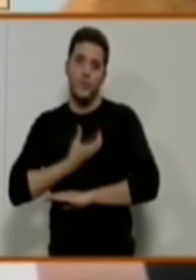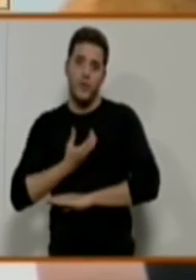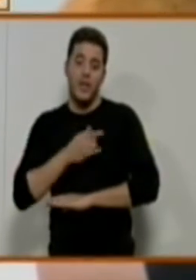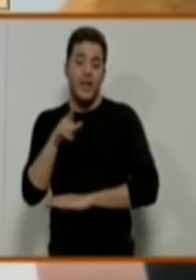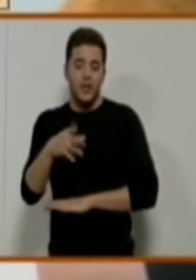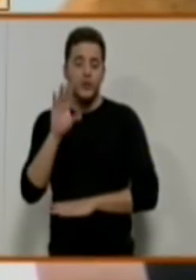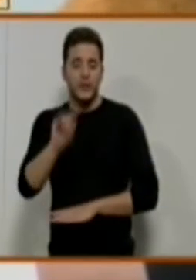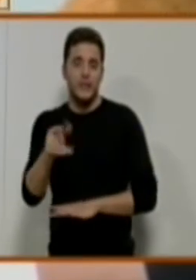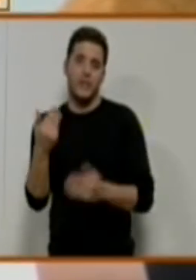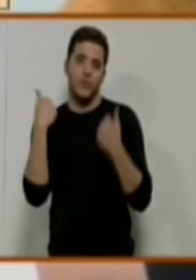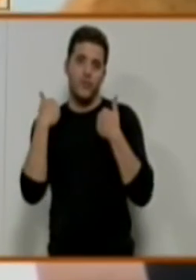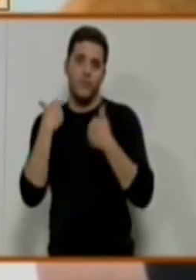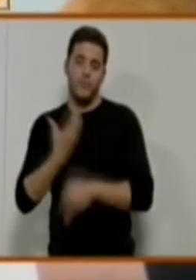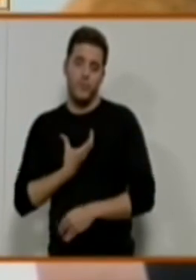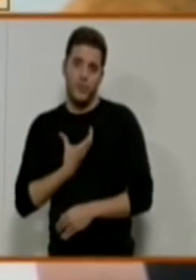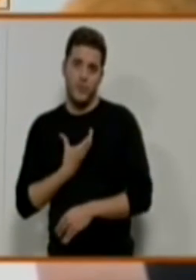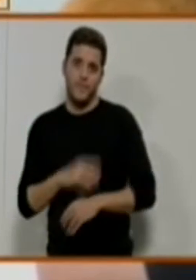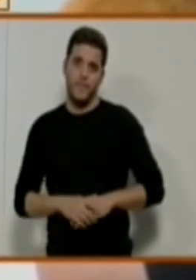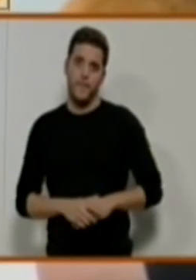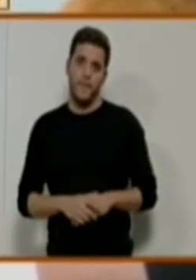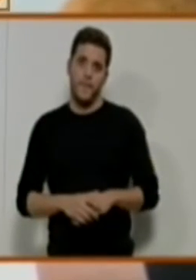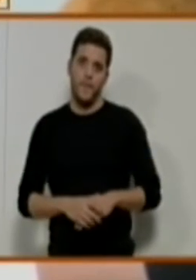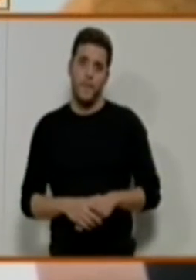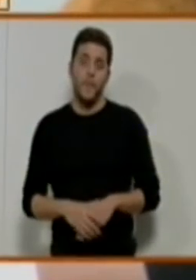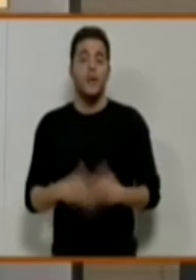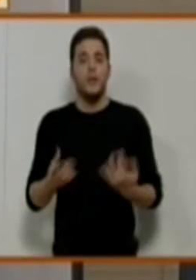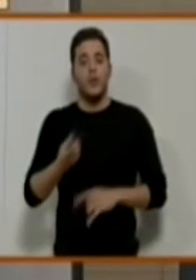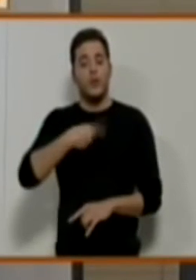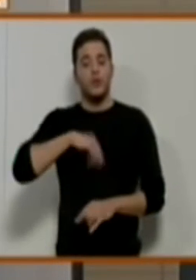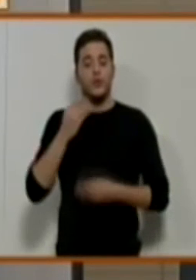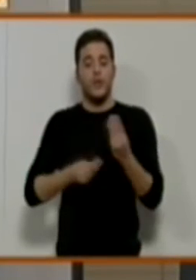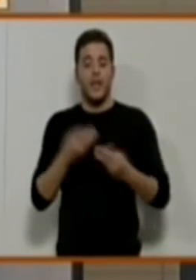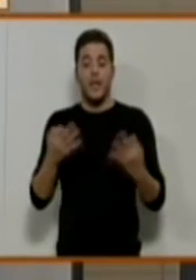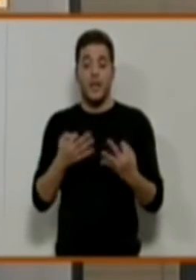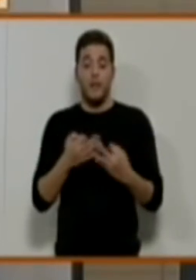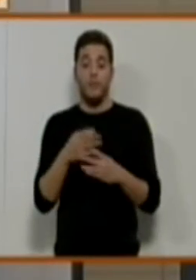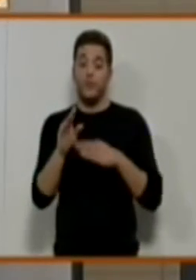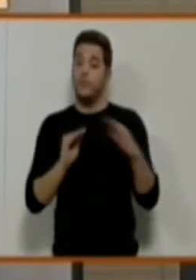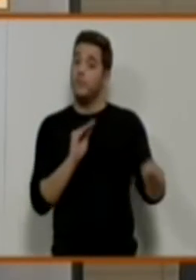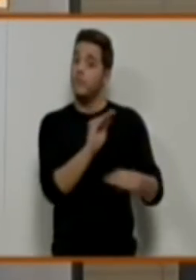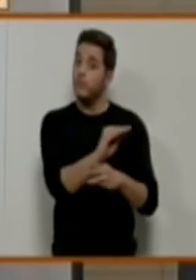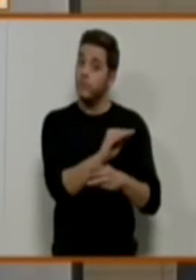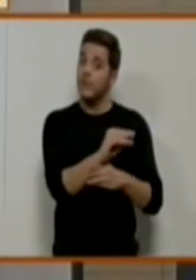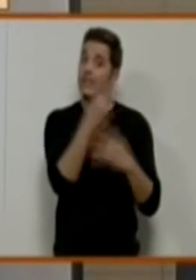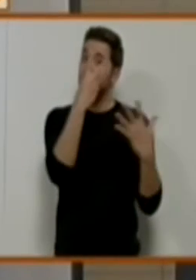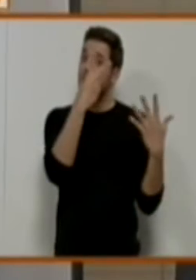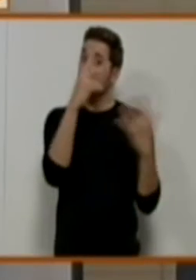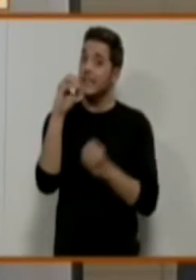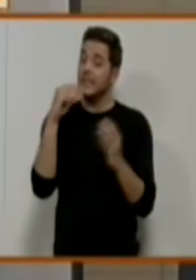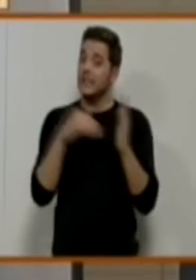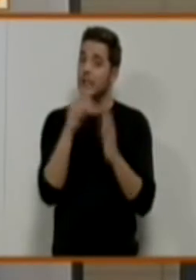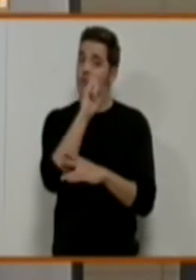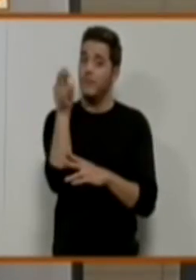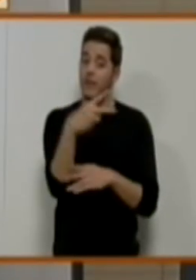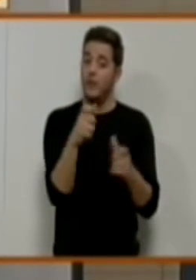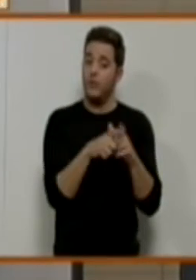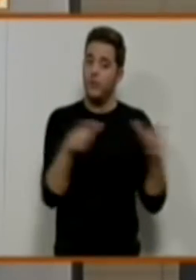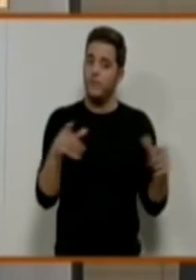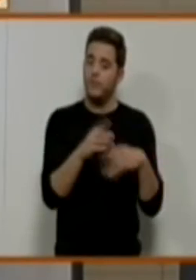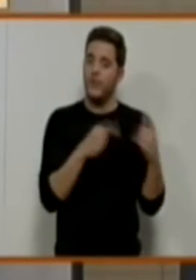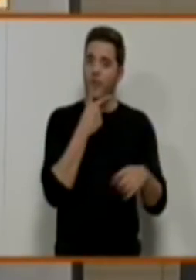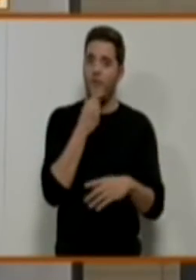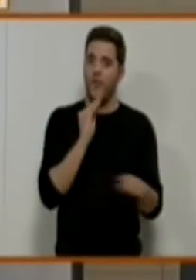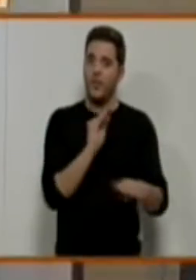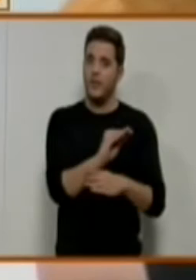competencia municipal. Entonces, lo que también hemos hecho es aumentar una partida presupuestaria de 70.000 euros, que había, cuando